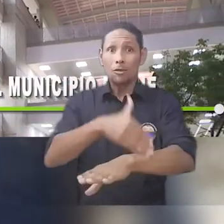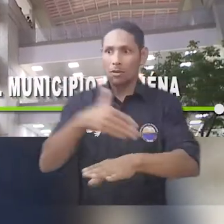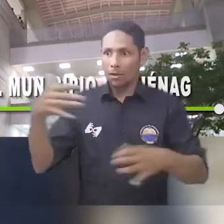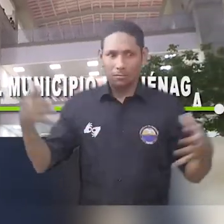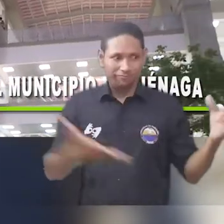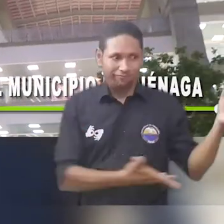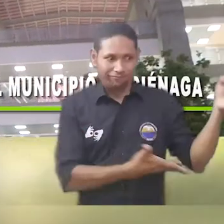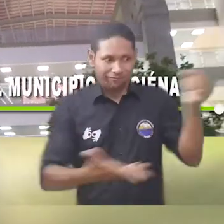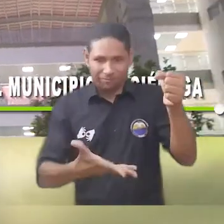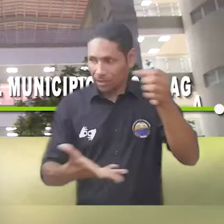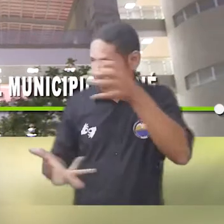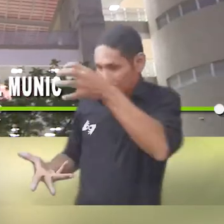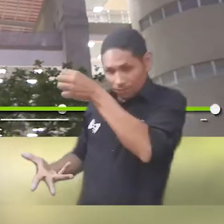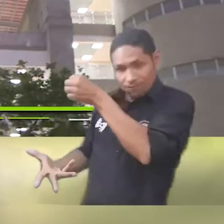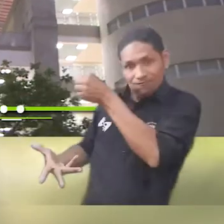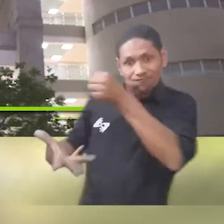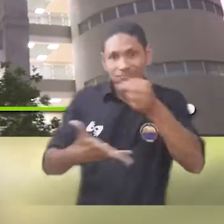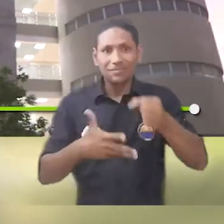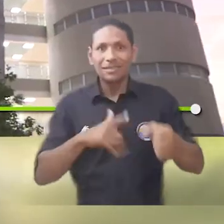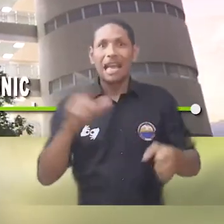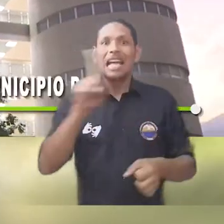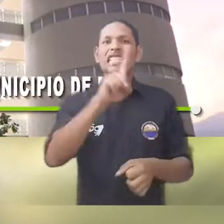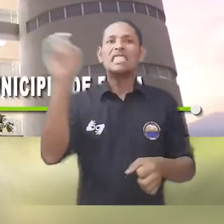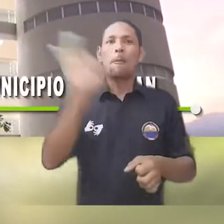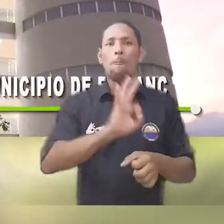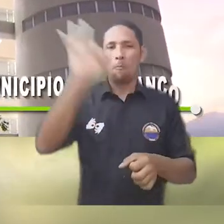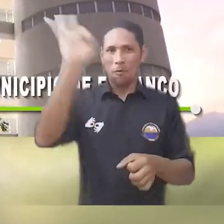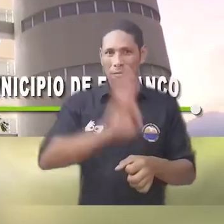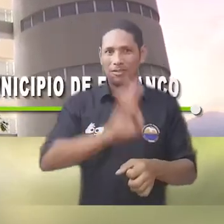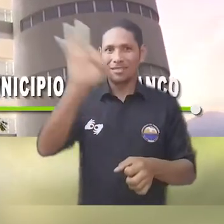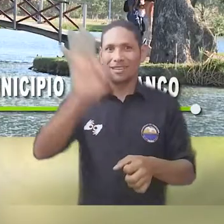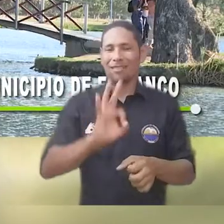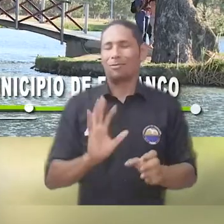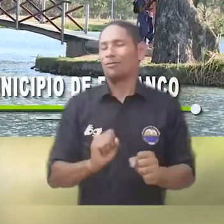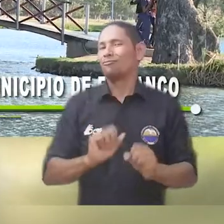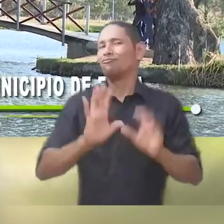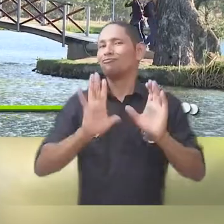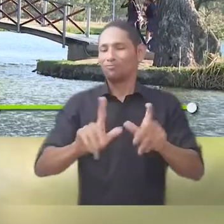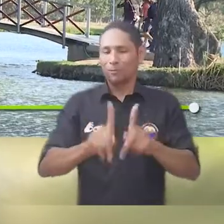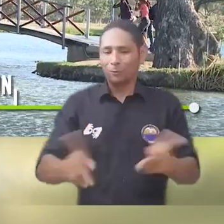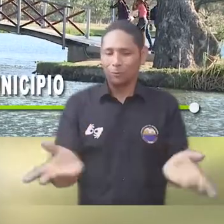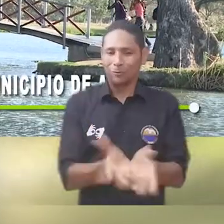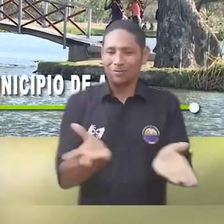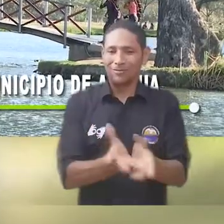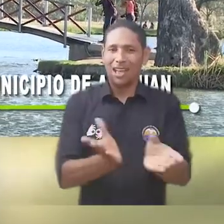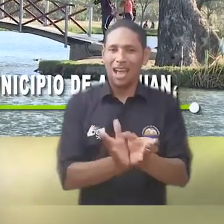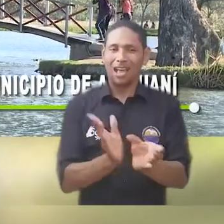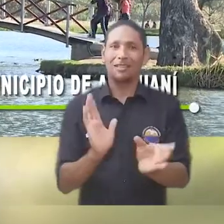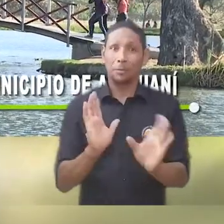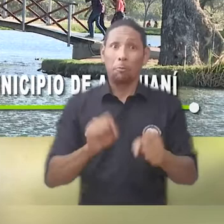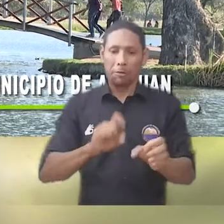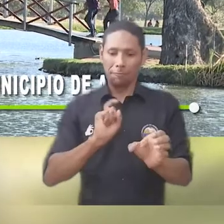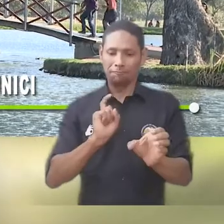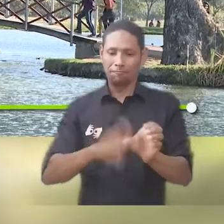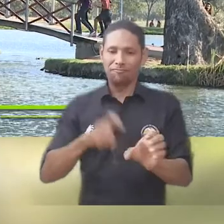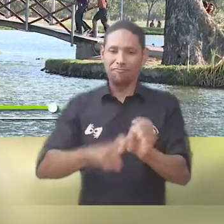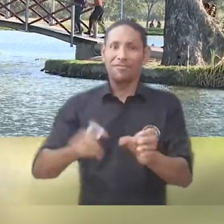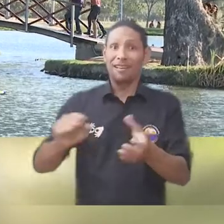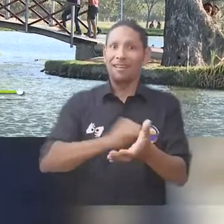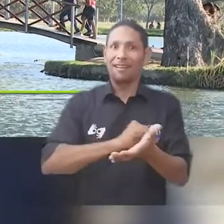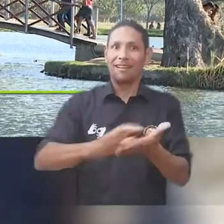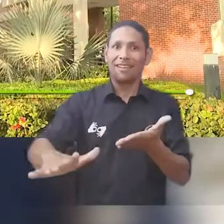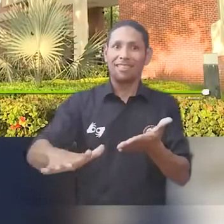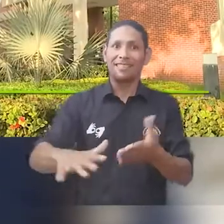,450 millones con el que se llega al 100% de alivios económicos para garantizar que la totalidad de estudiantes de